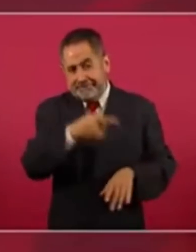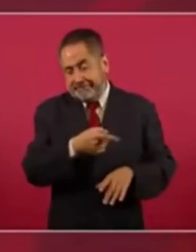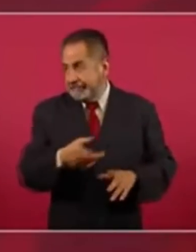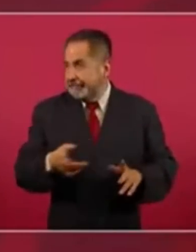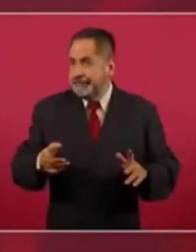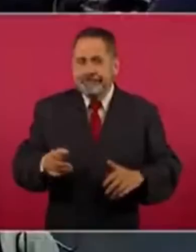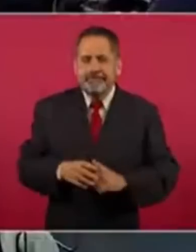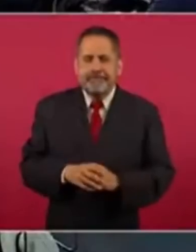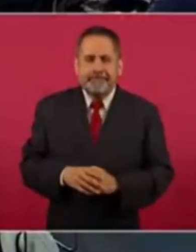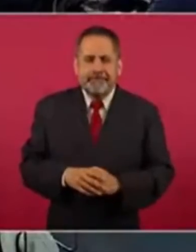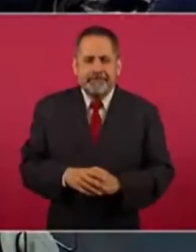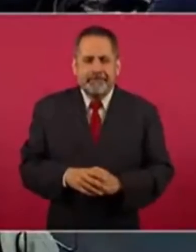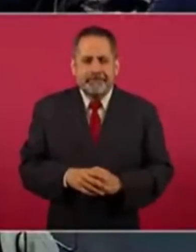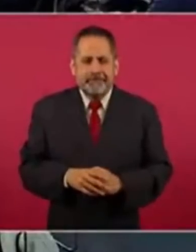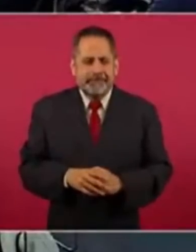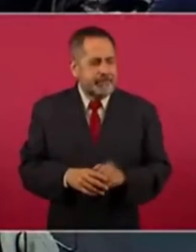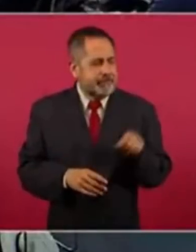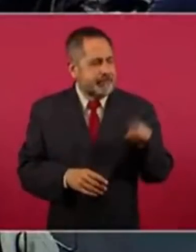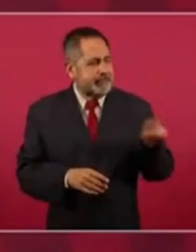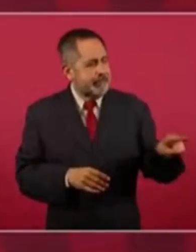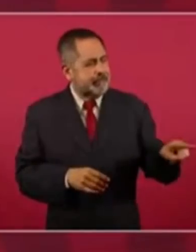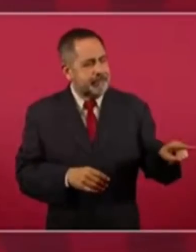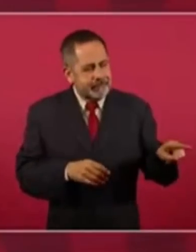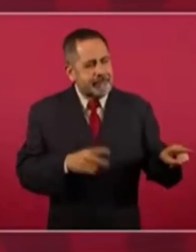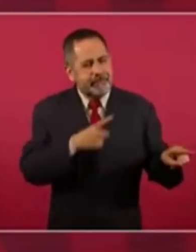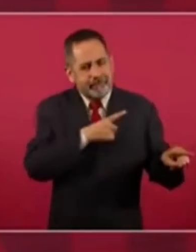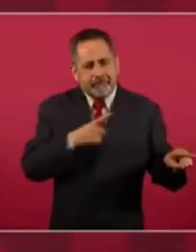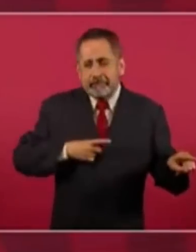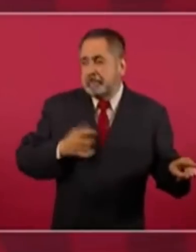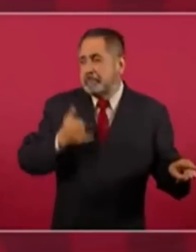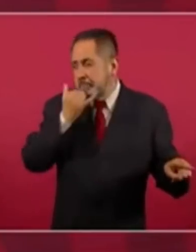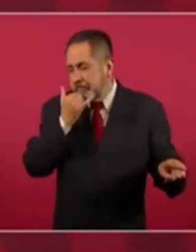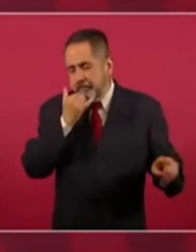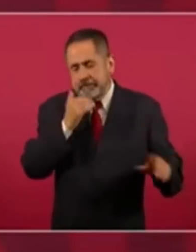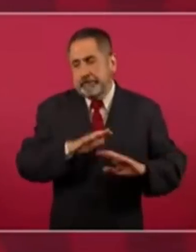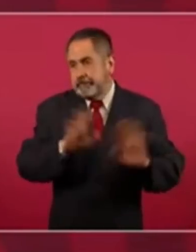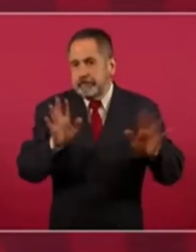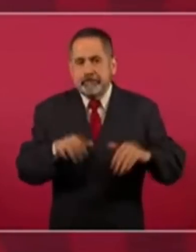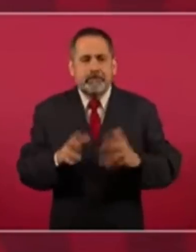quería ofrecer disculpas antes